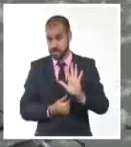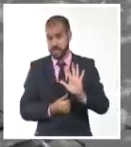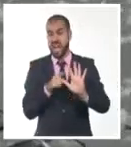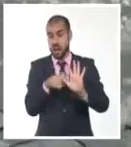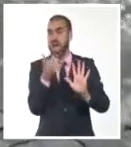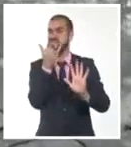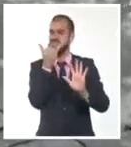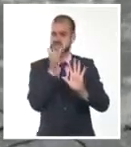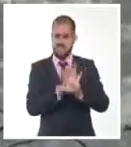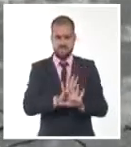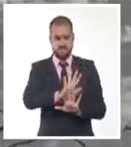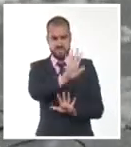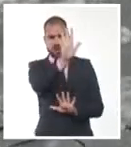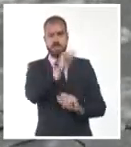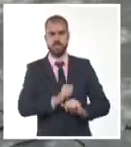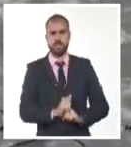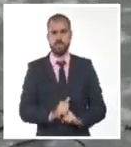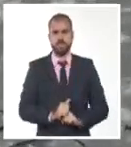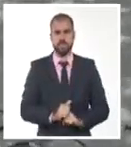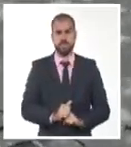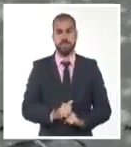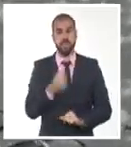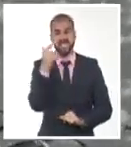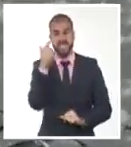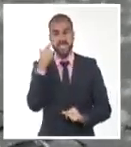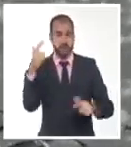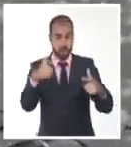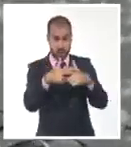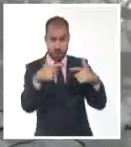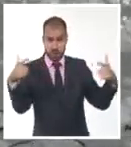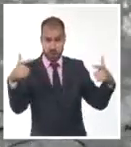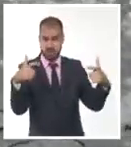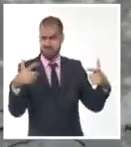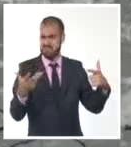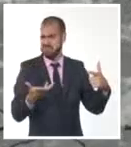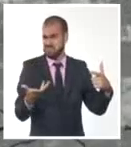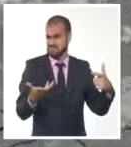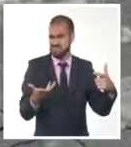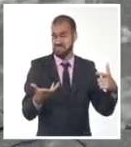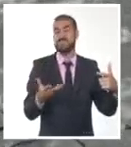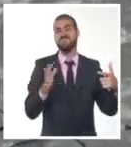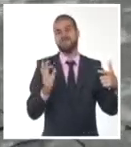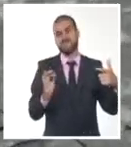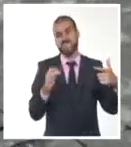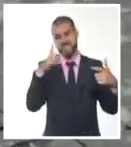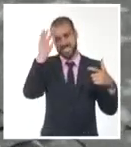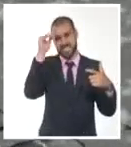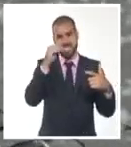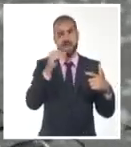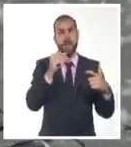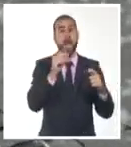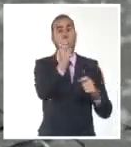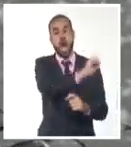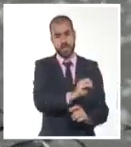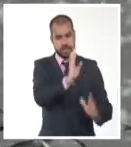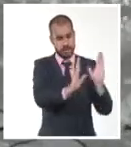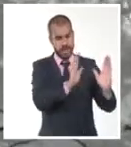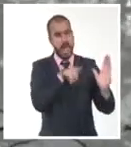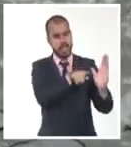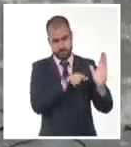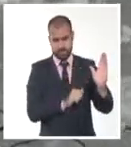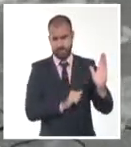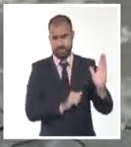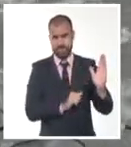satélites pueden observar cómo la mayor parte de los nublados cubre con abundante nubosidad la mitad oriental del país. Fuertes corrientes en el aire